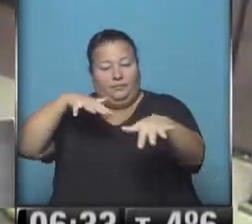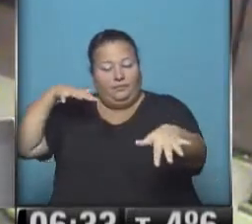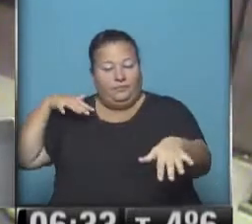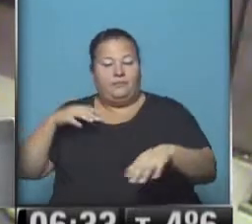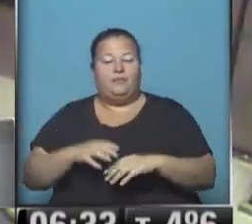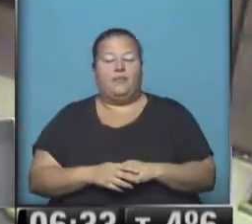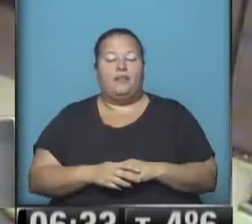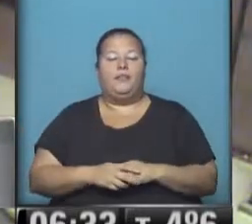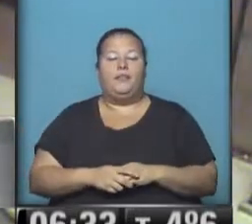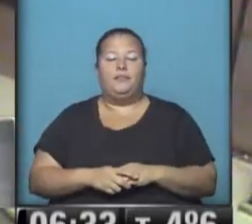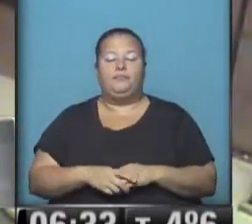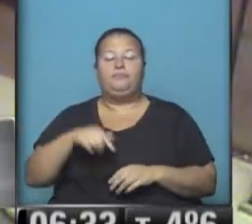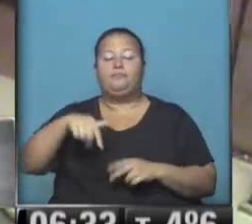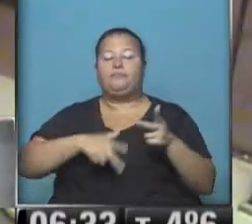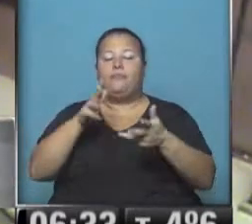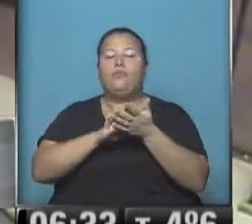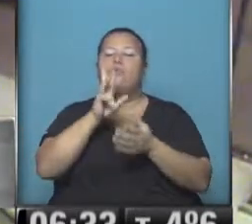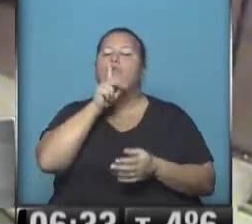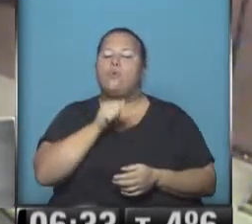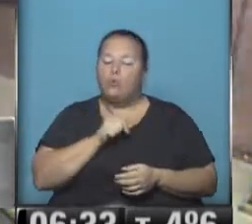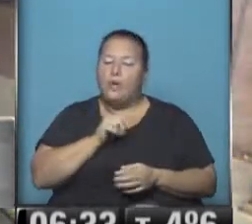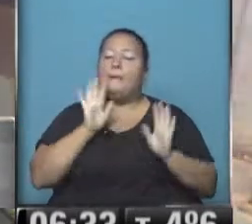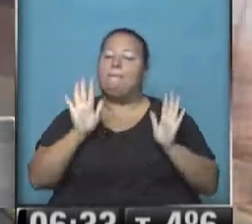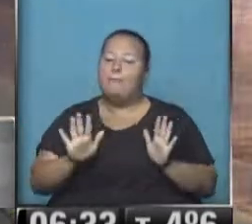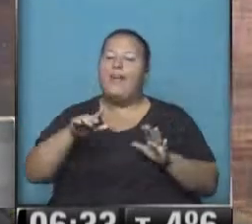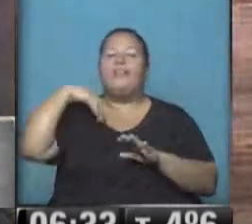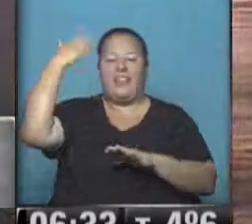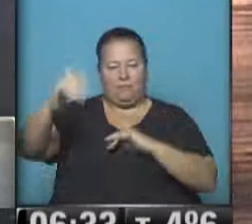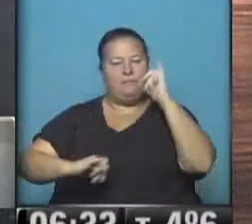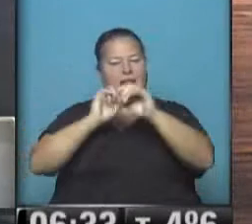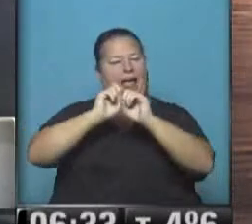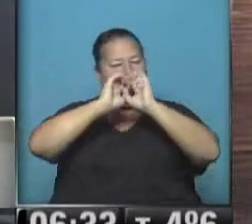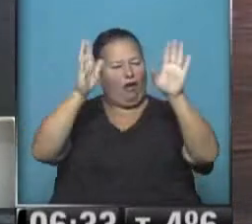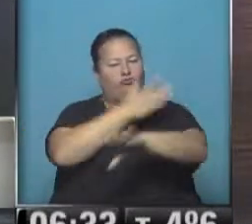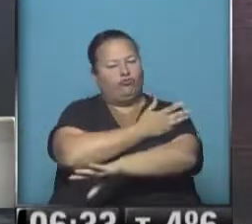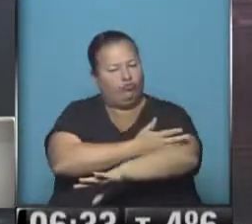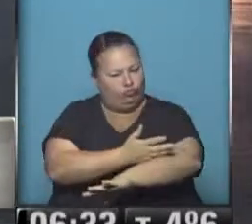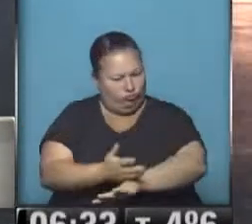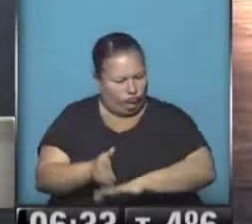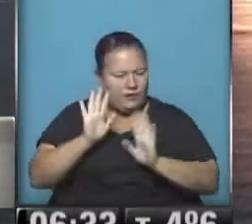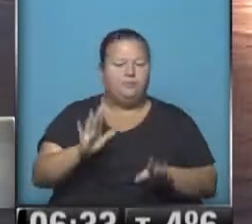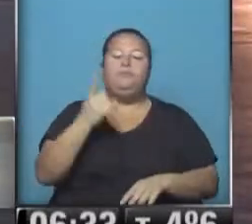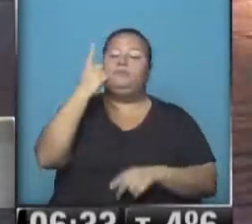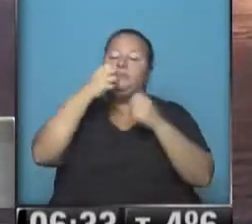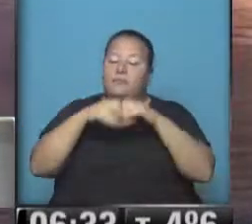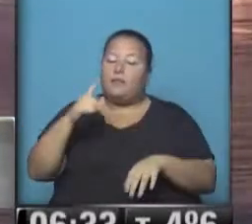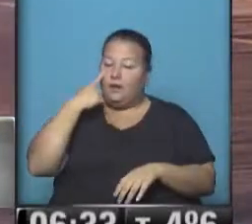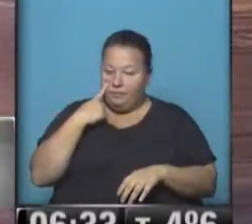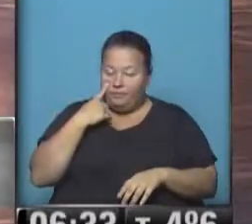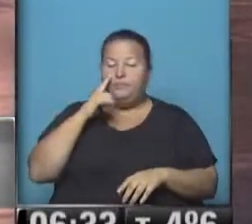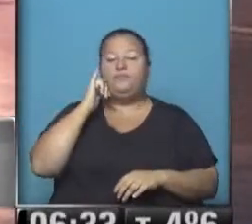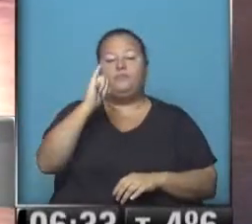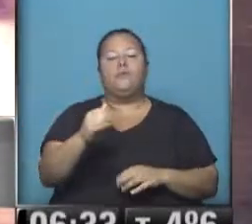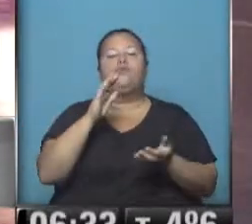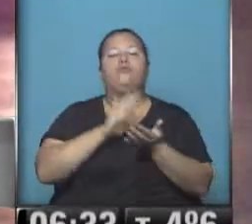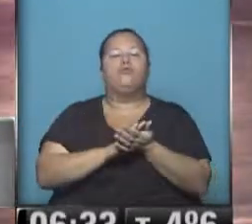poblarse de vehículos. Vamos a hablar de rutas, aunque el segmento luego lo vamos a desarrollar en el próximo informe. Pero para anticipar, hay algo que